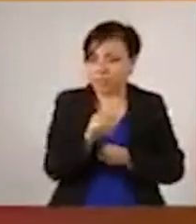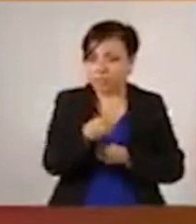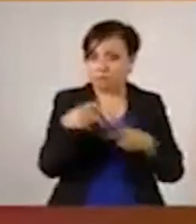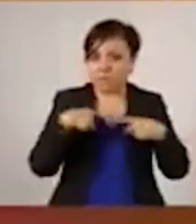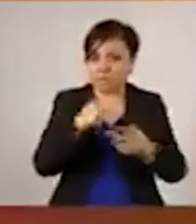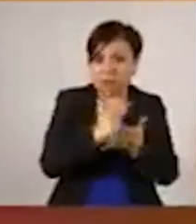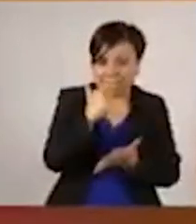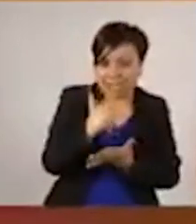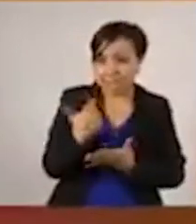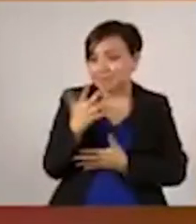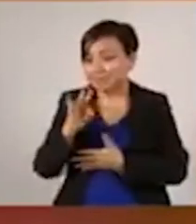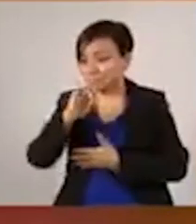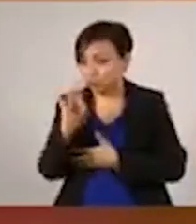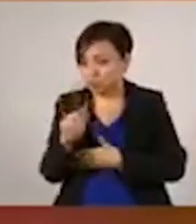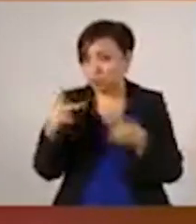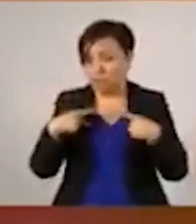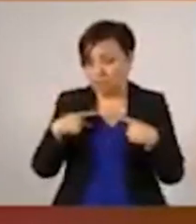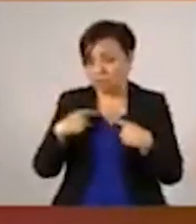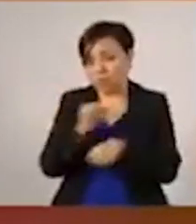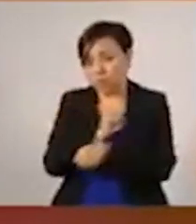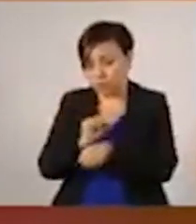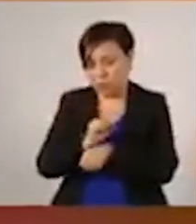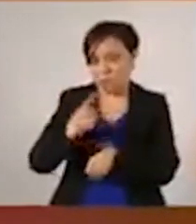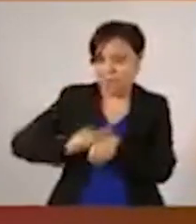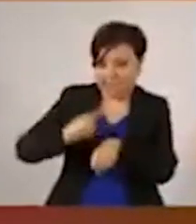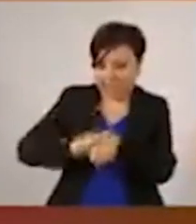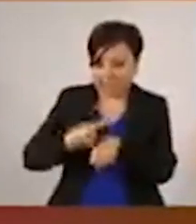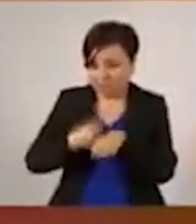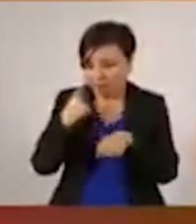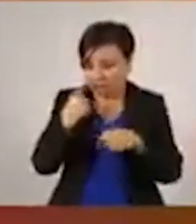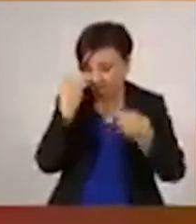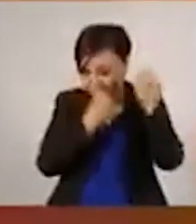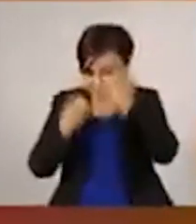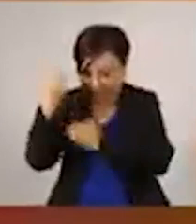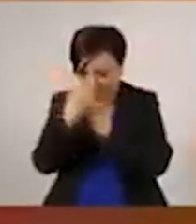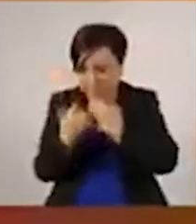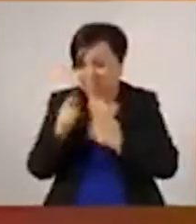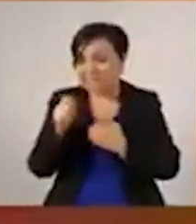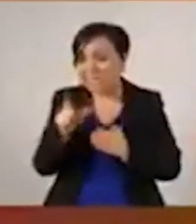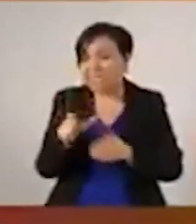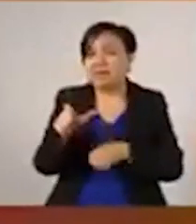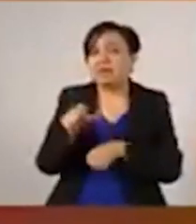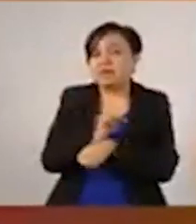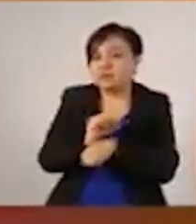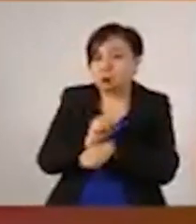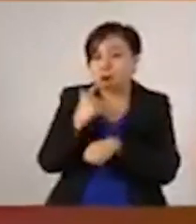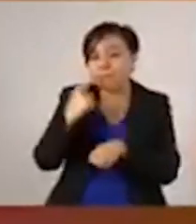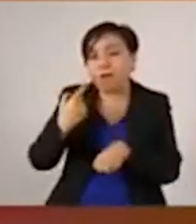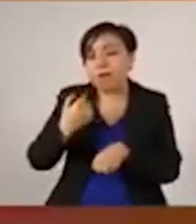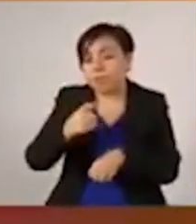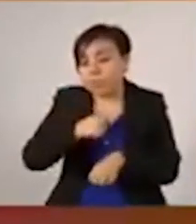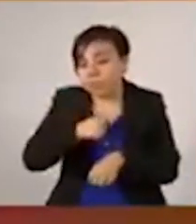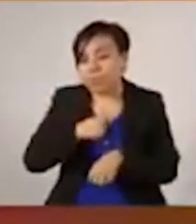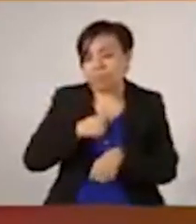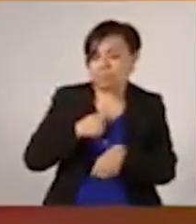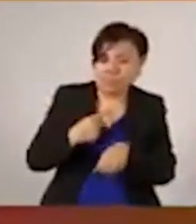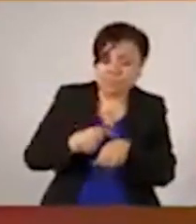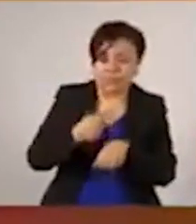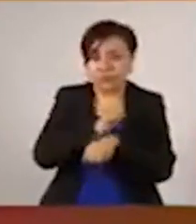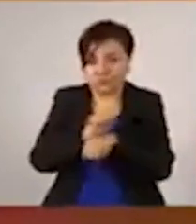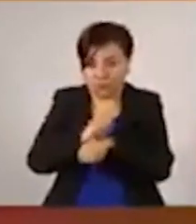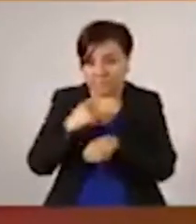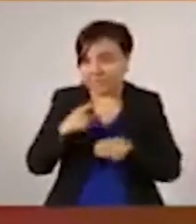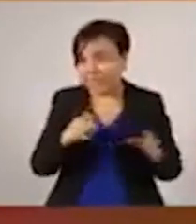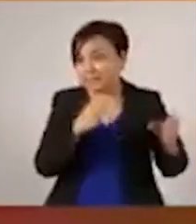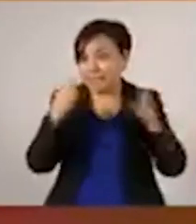casos leves. Esto es en unidades monitoras de enfermedad respiratoria viral. En la fase tres se continúa la vigilancia